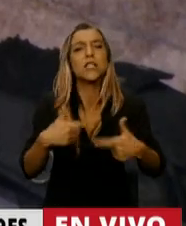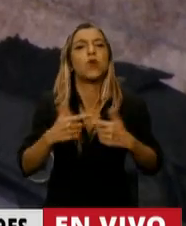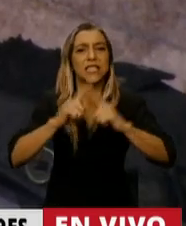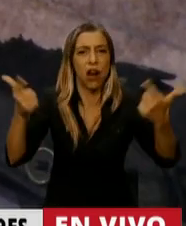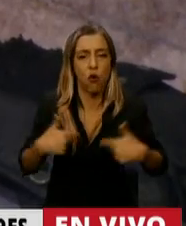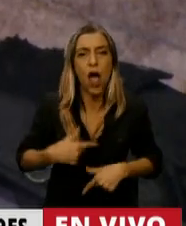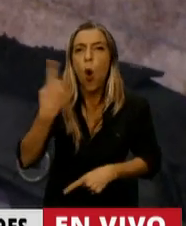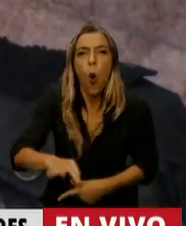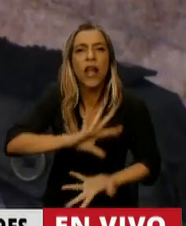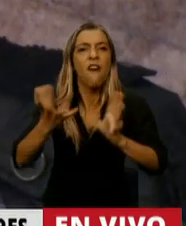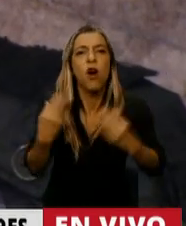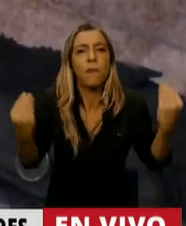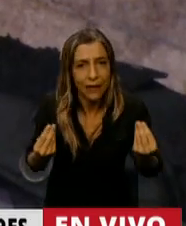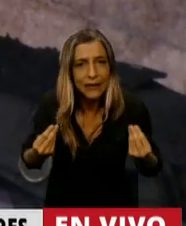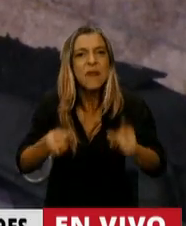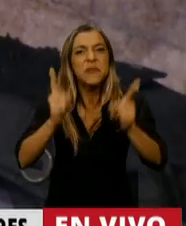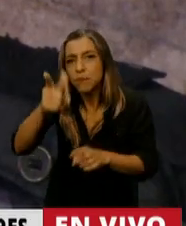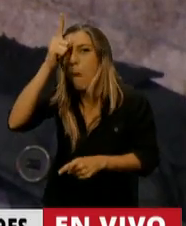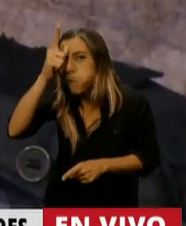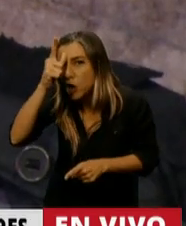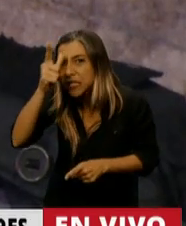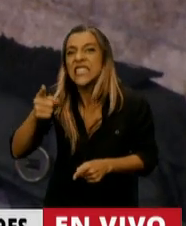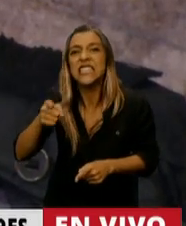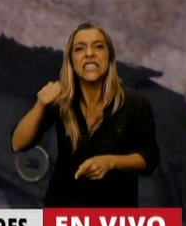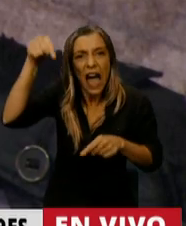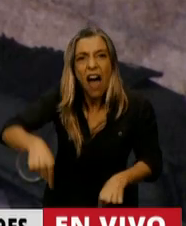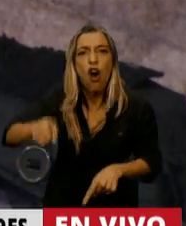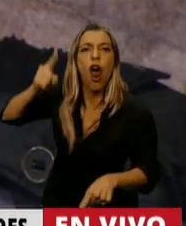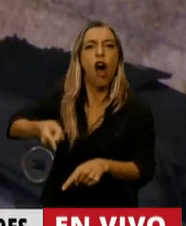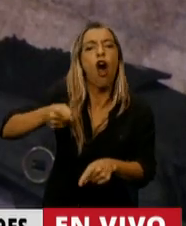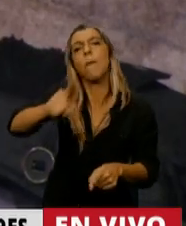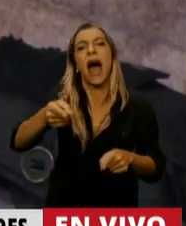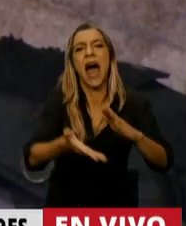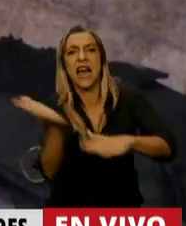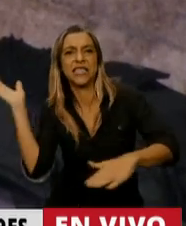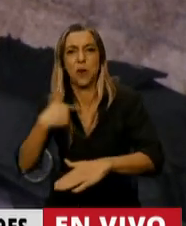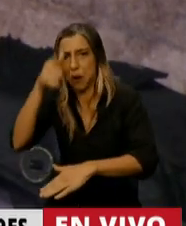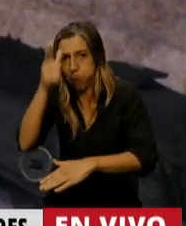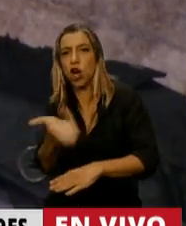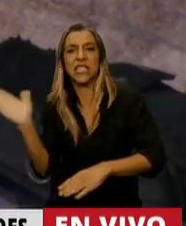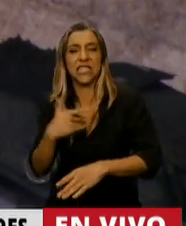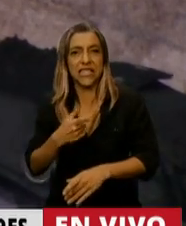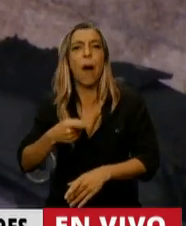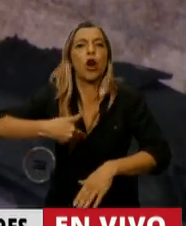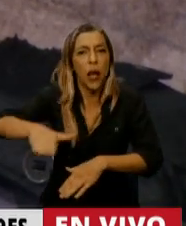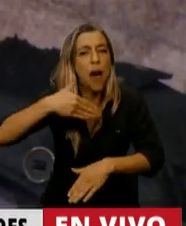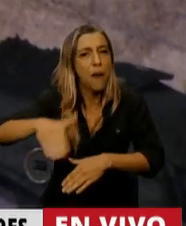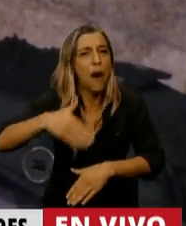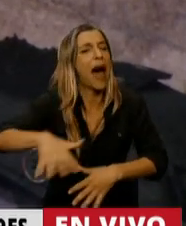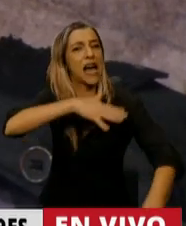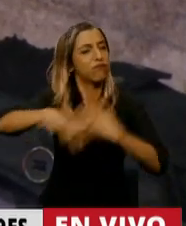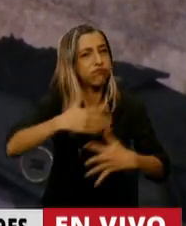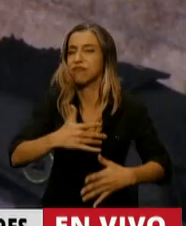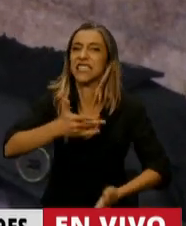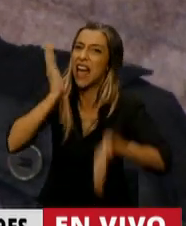ejército de la bonaerense de Guernica ahora antes de hacer el desastre que de la mano de